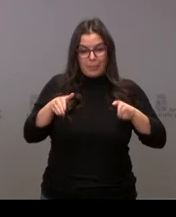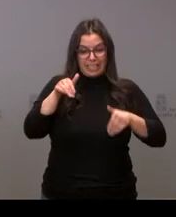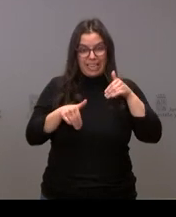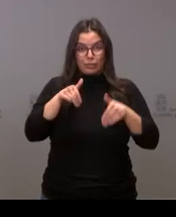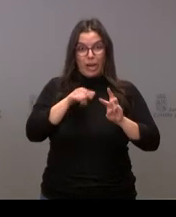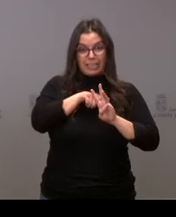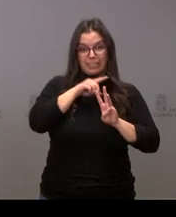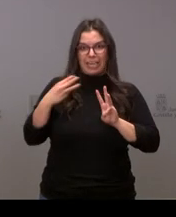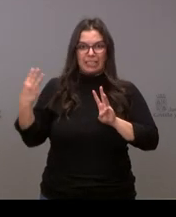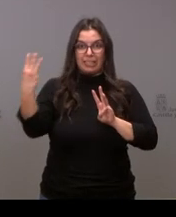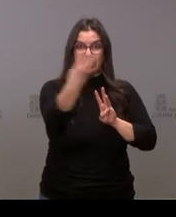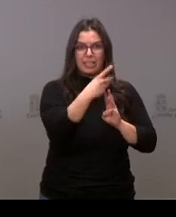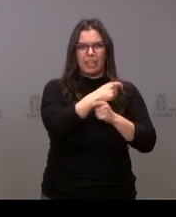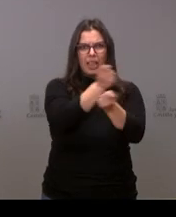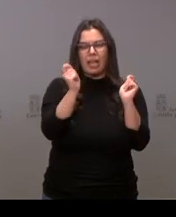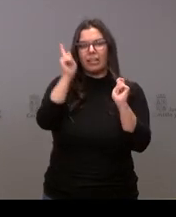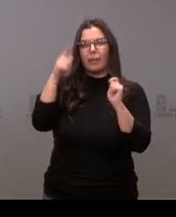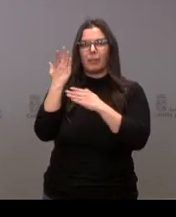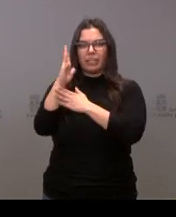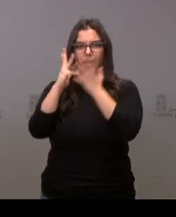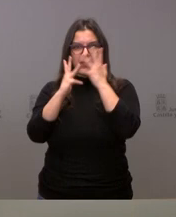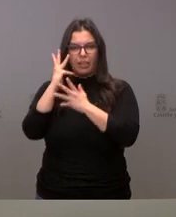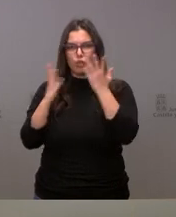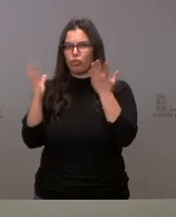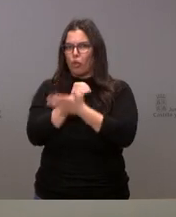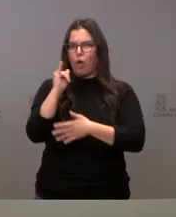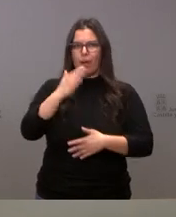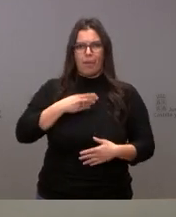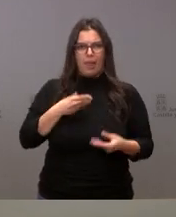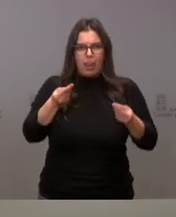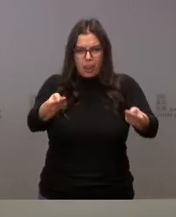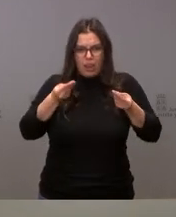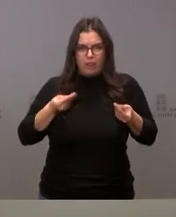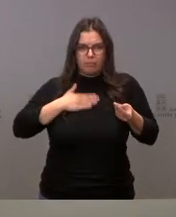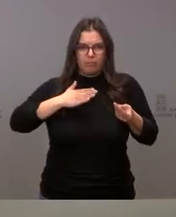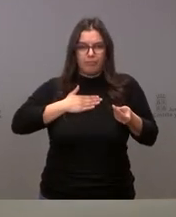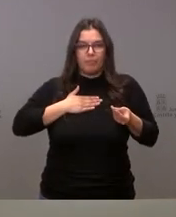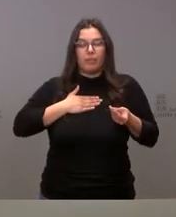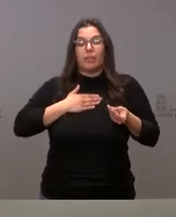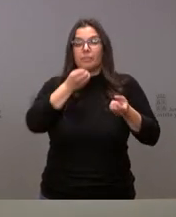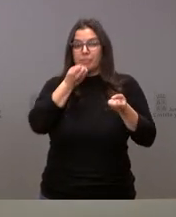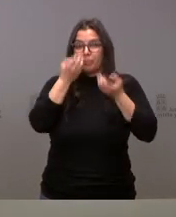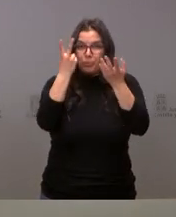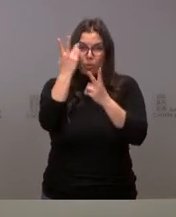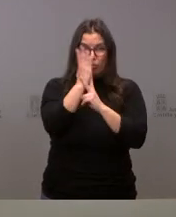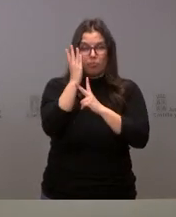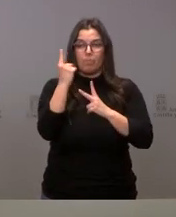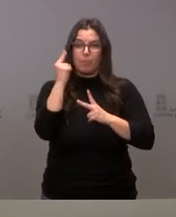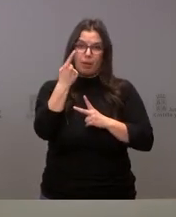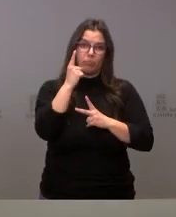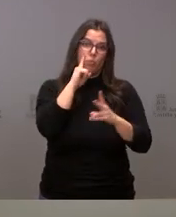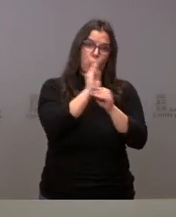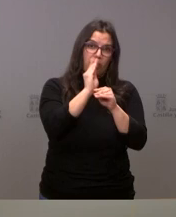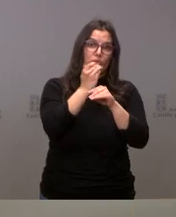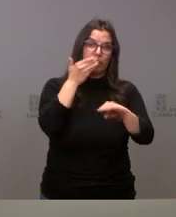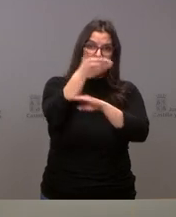3.000 representantes de la Administración. Como resumen del protocolo, dos mensajes. En primer lugar, pedimos precaución de quienes